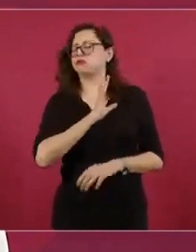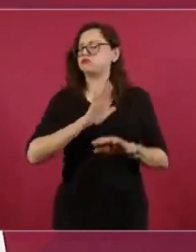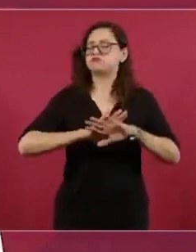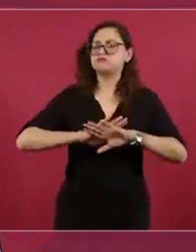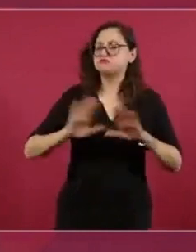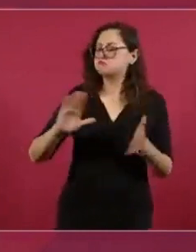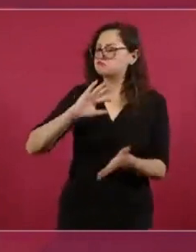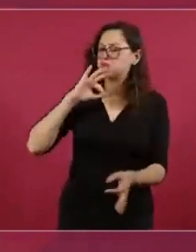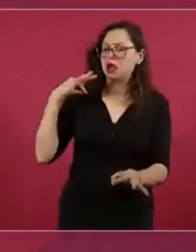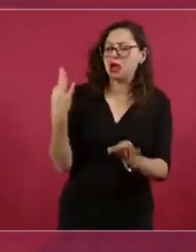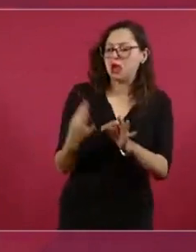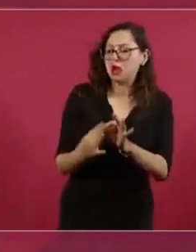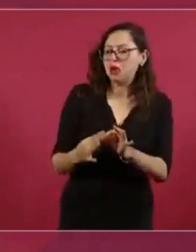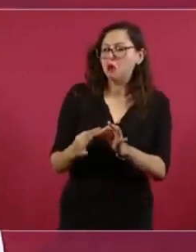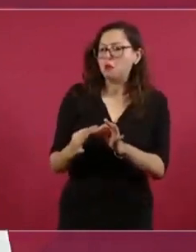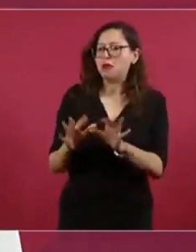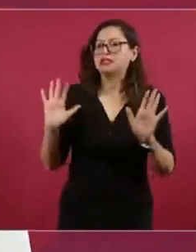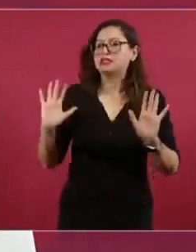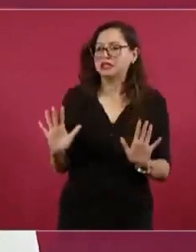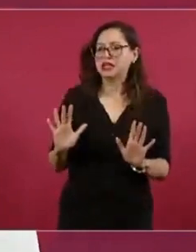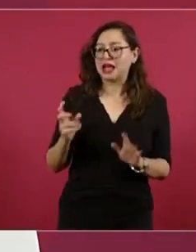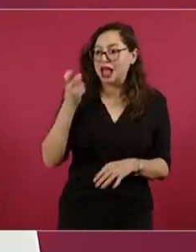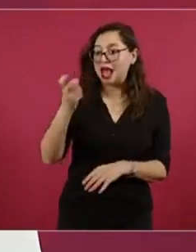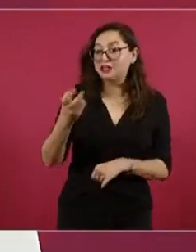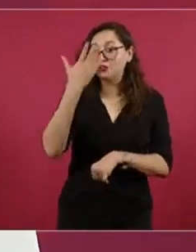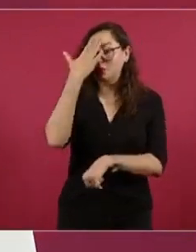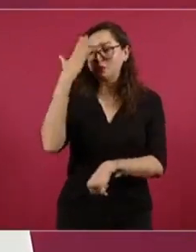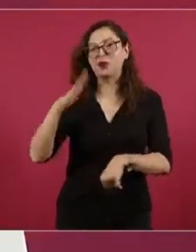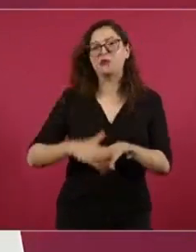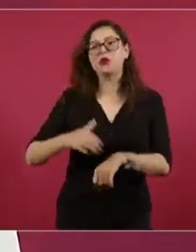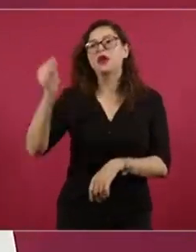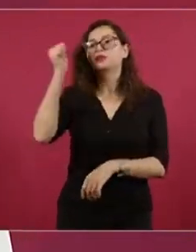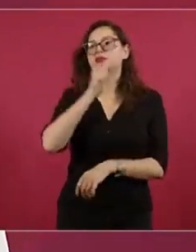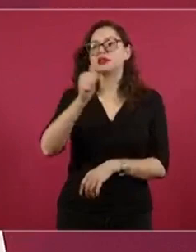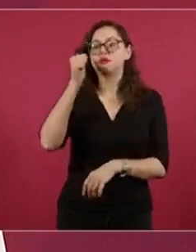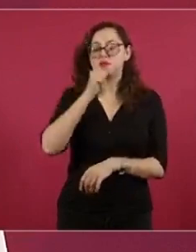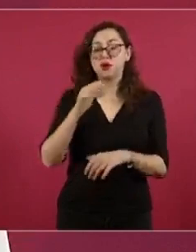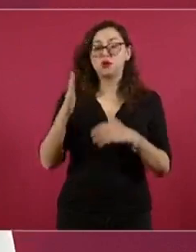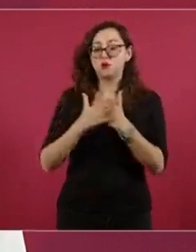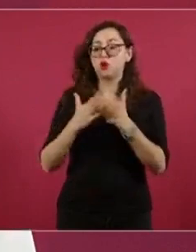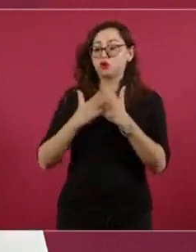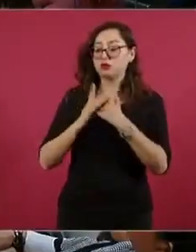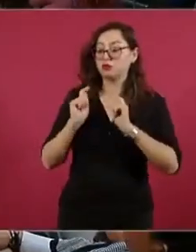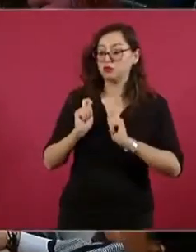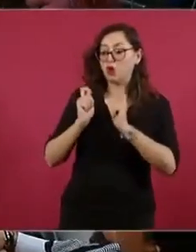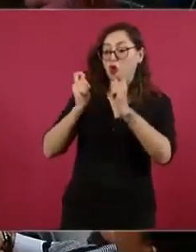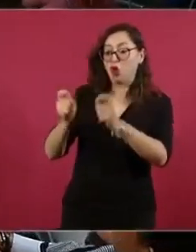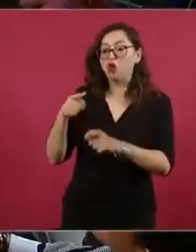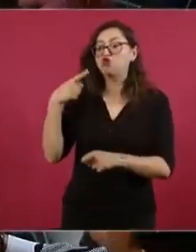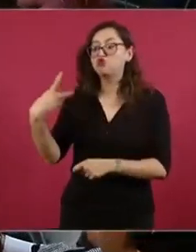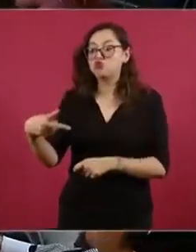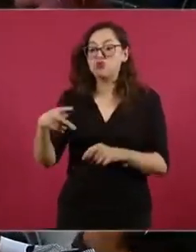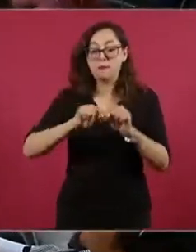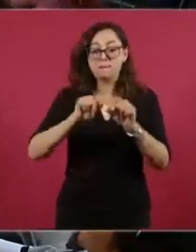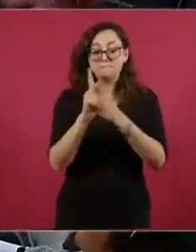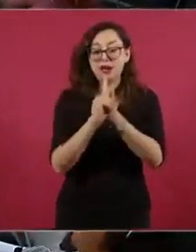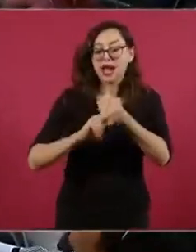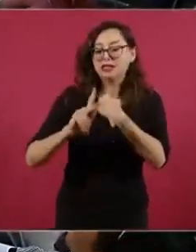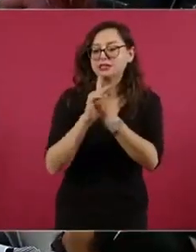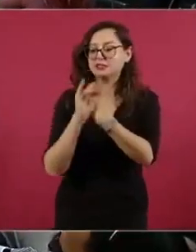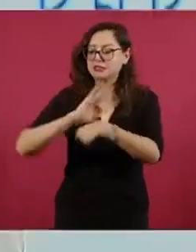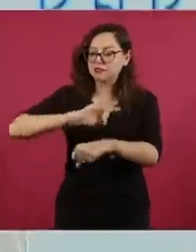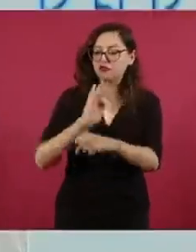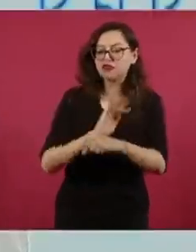cosa, el cumplimiento del deber. En ese puesto que se te designe, ahí quedarás para la defensa de tu nación, de tu